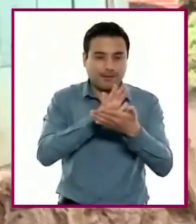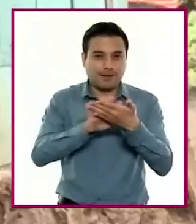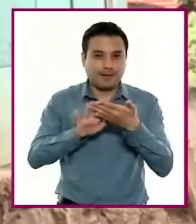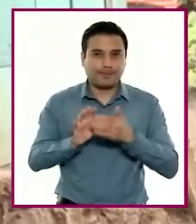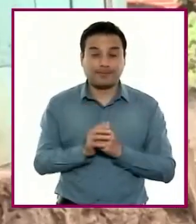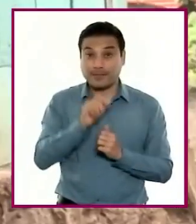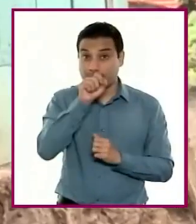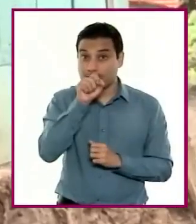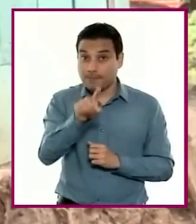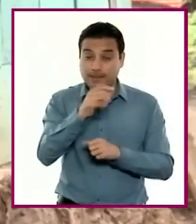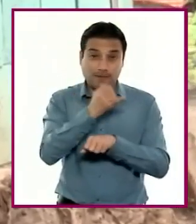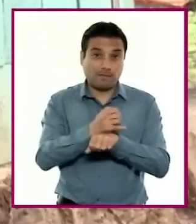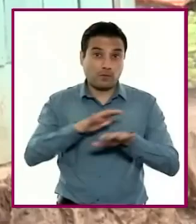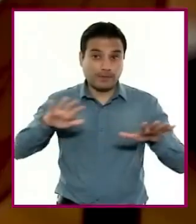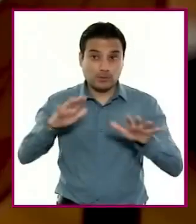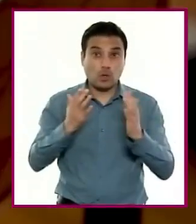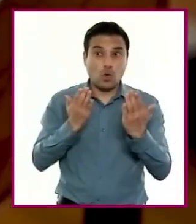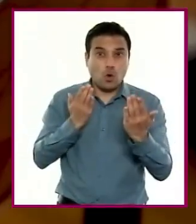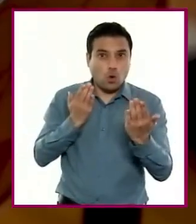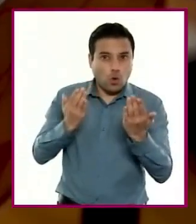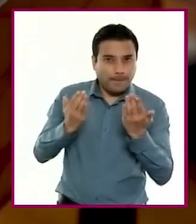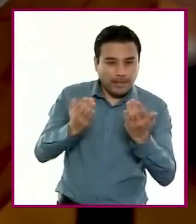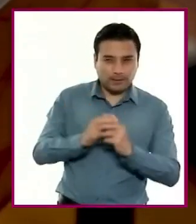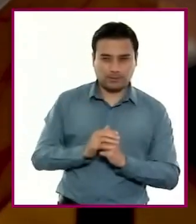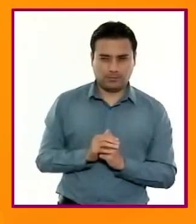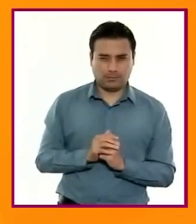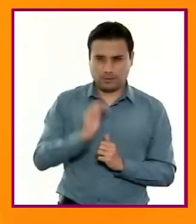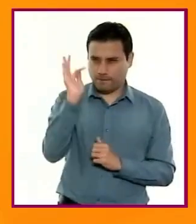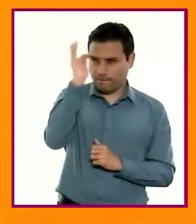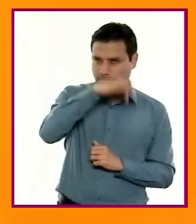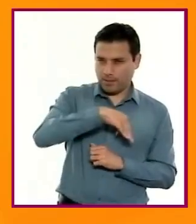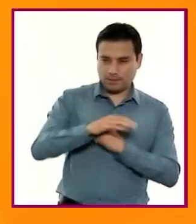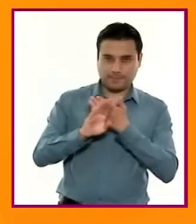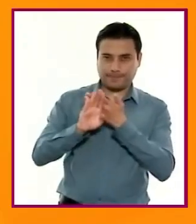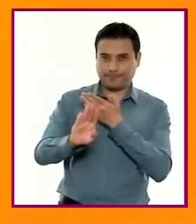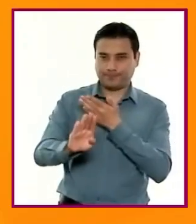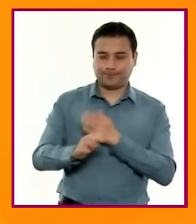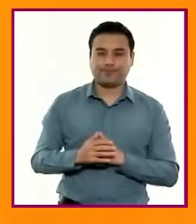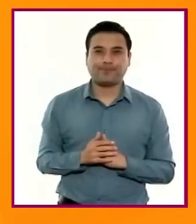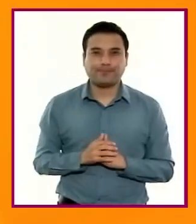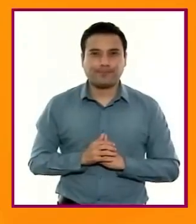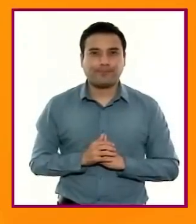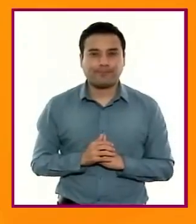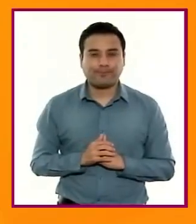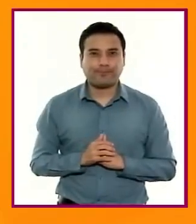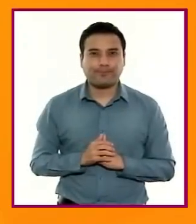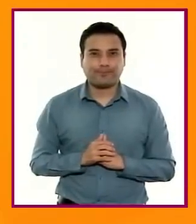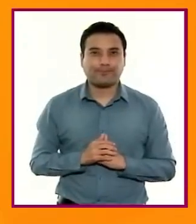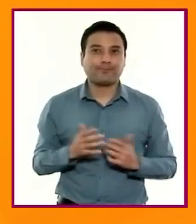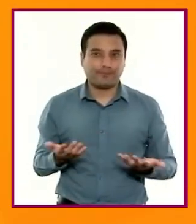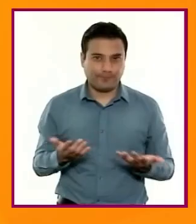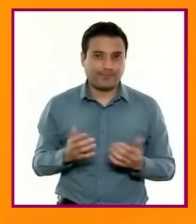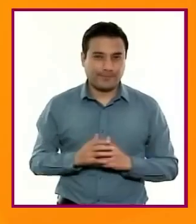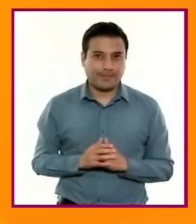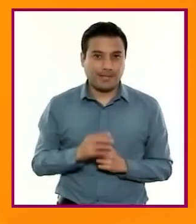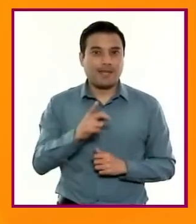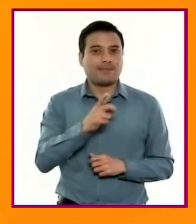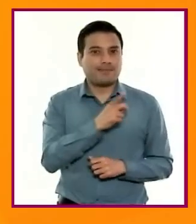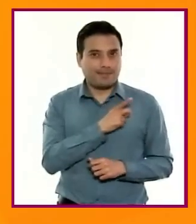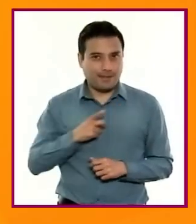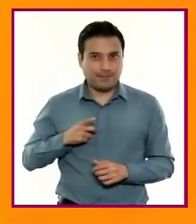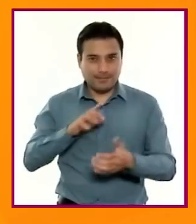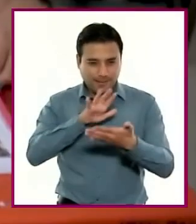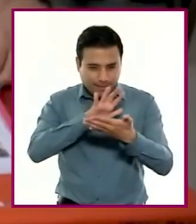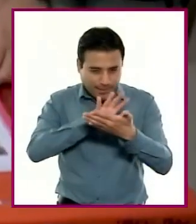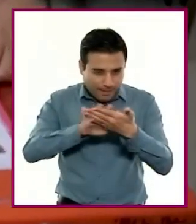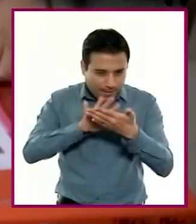información y a distinguir aquella que sea engañosa o falsa. En otras palabras, a leer más allá de las letras y las